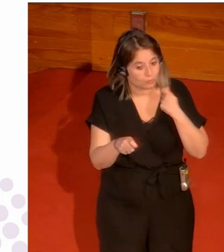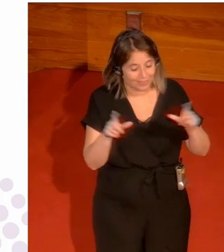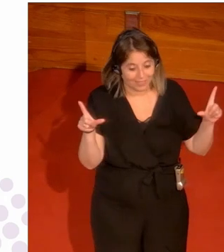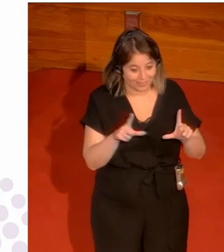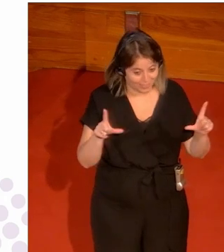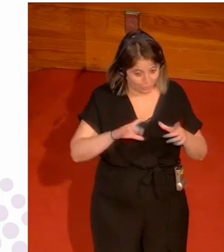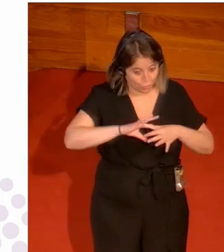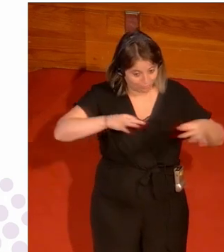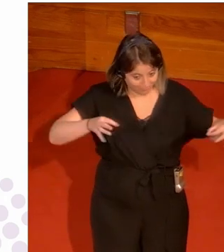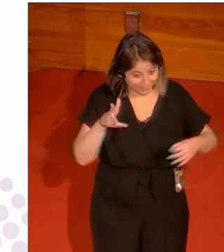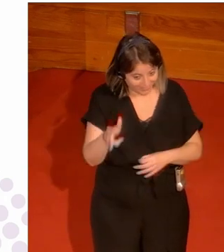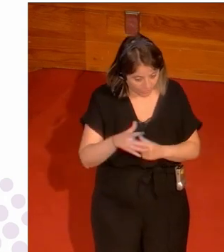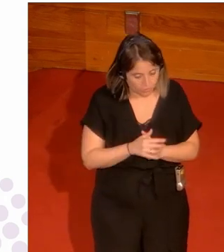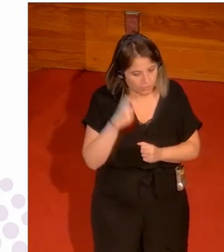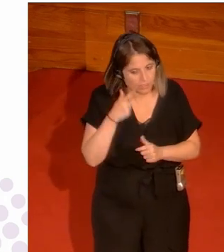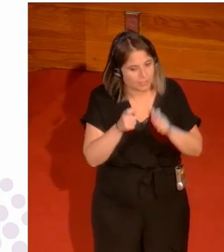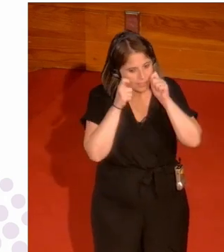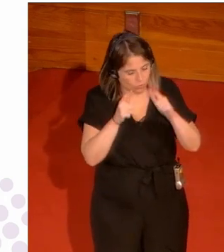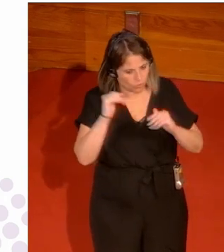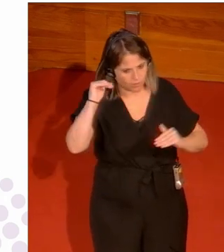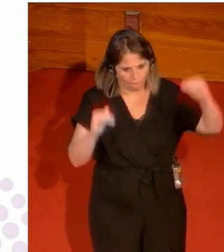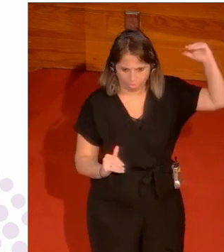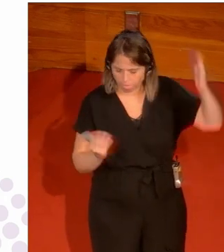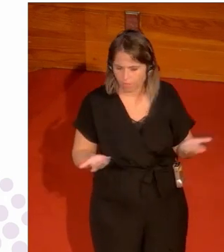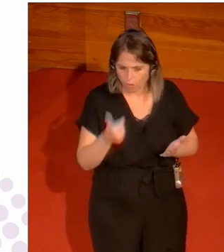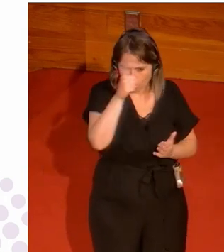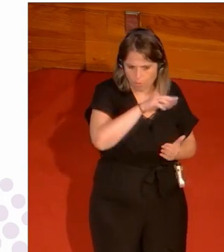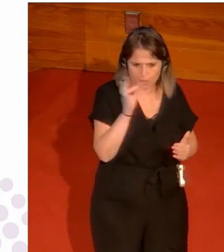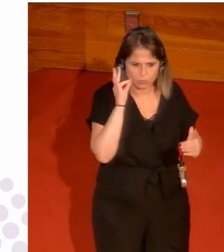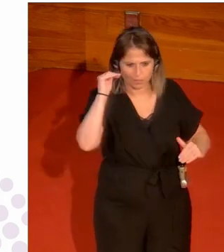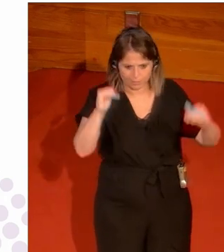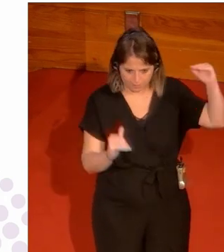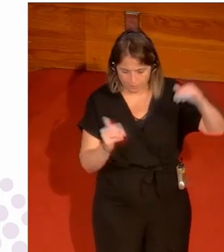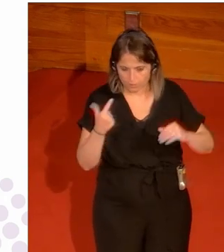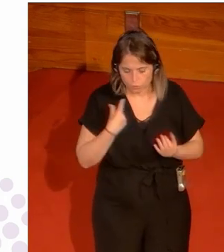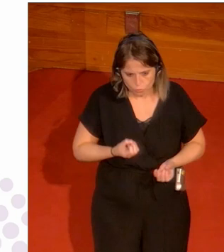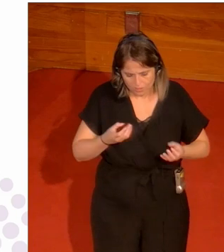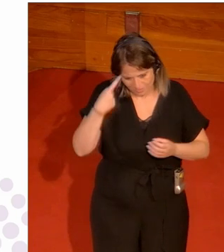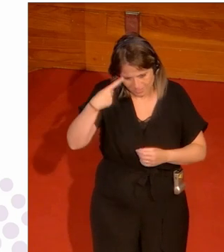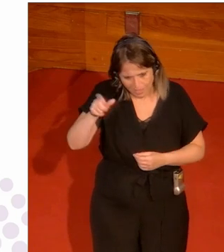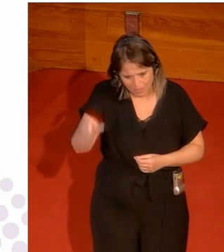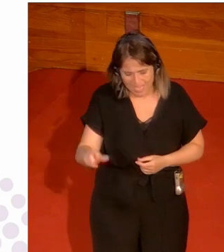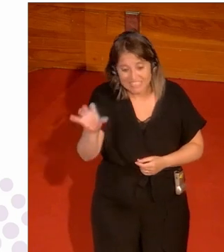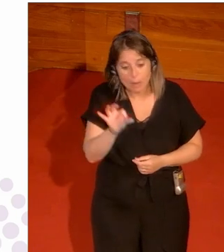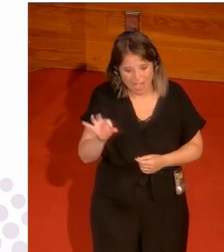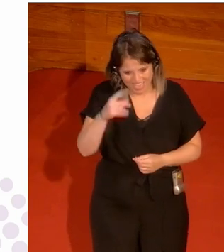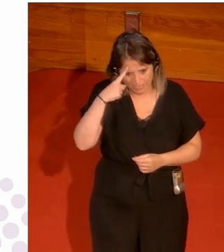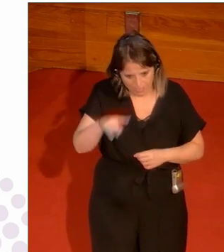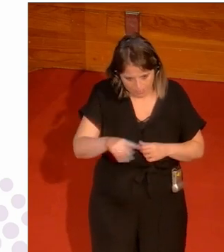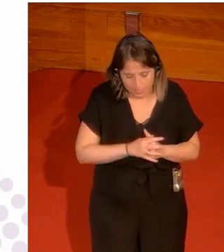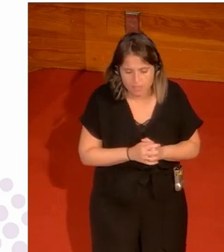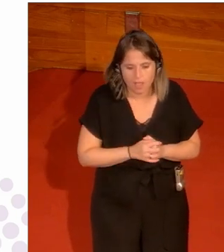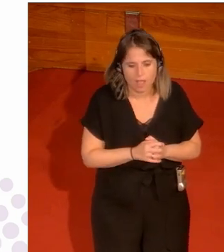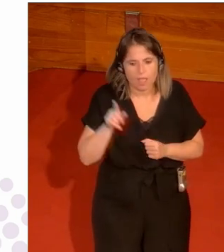Juegos Olímpicos y se dio cuenta de la desigualdad o sea la historia que os he contado él la sabía de sobra él había